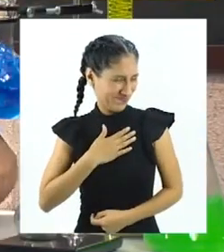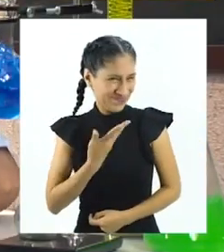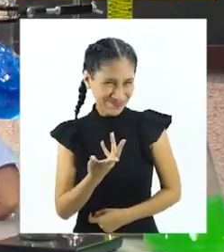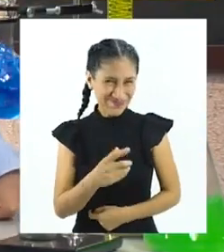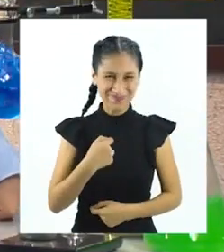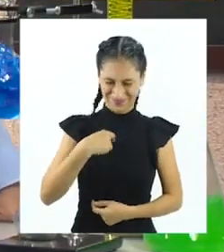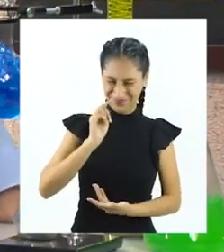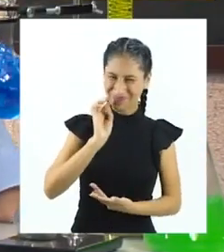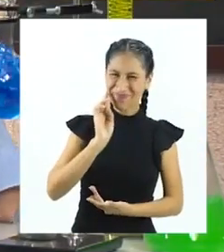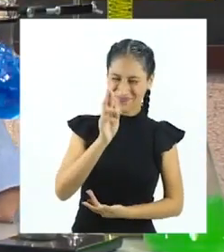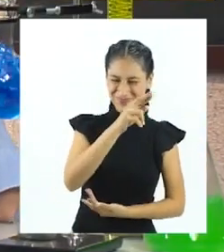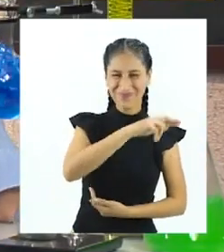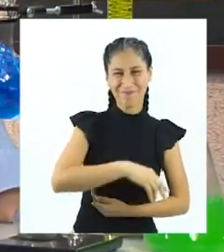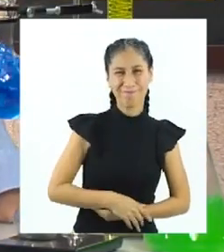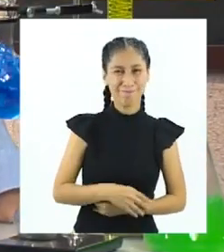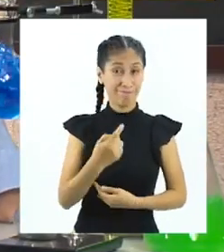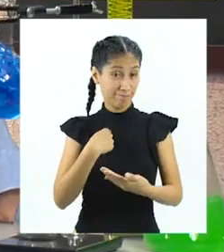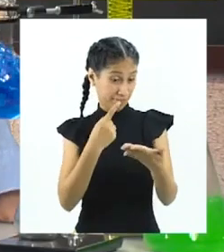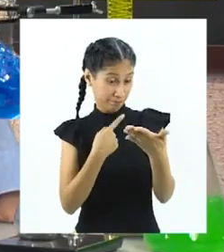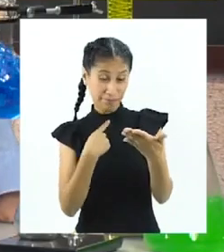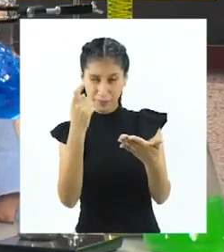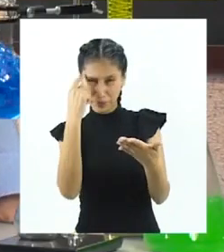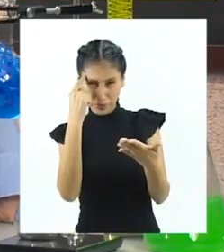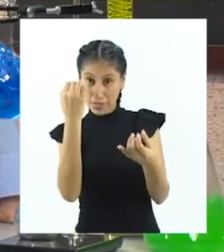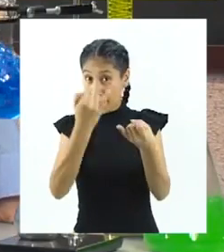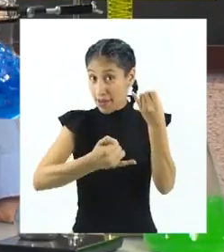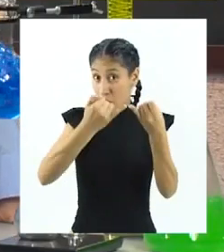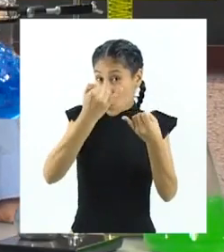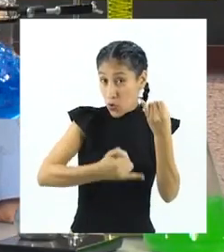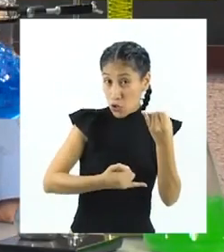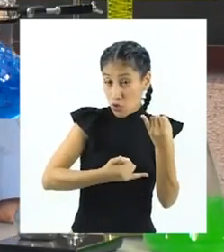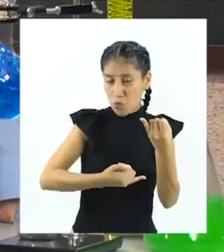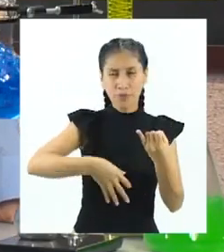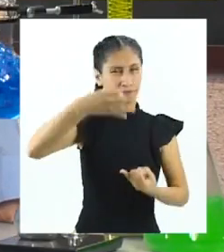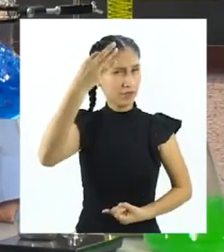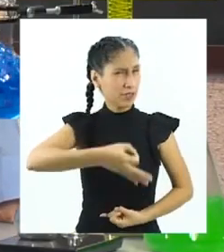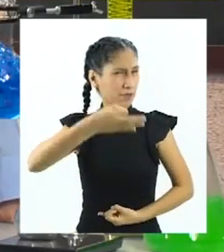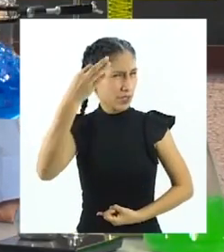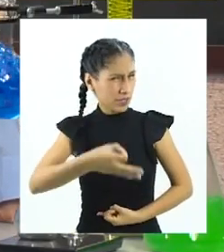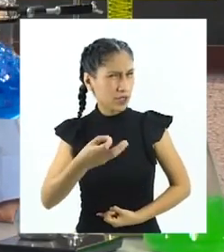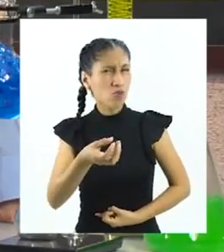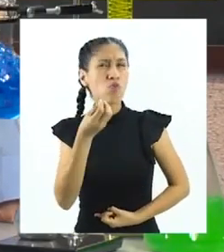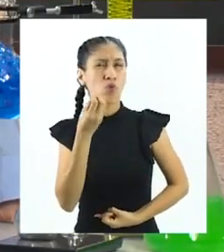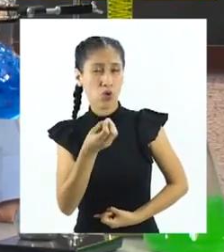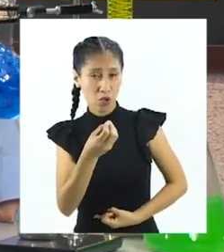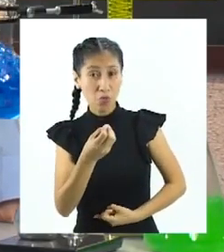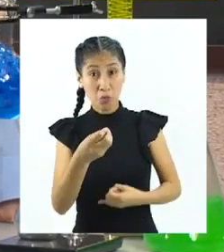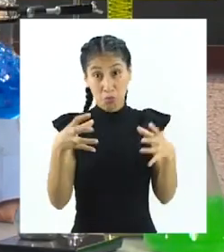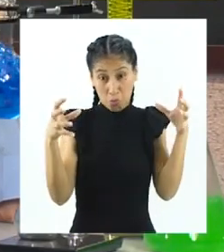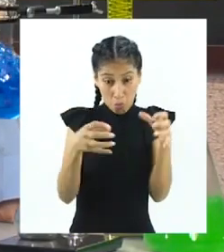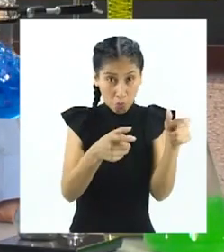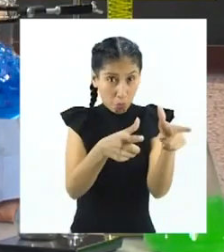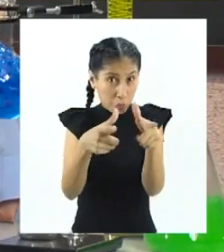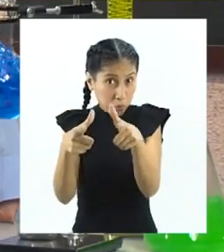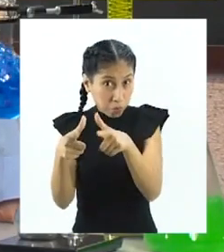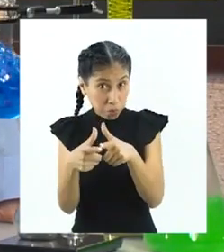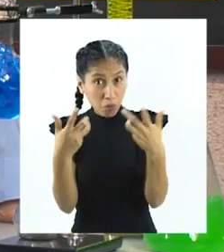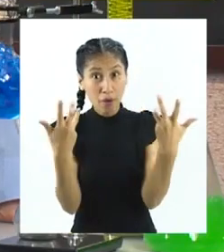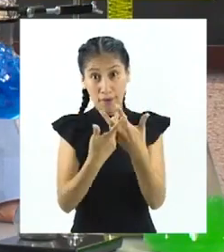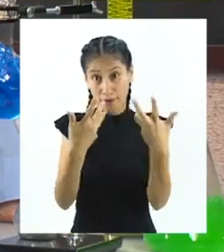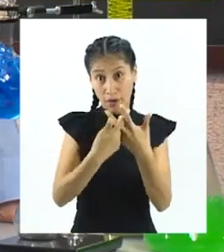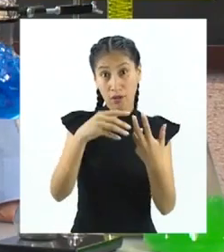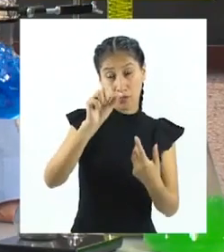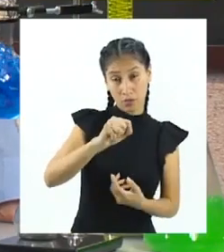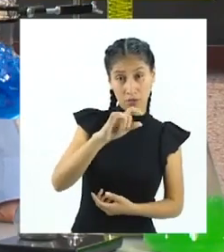ya me toca a mí. Considero que el último enunciado es verdadero porque el grupo de control forma parte del